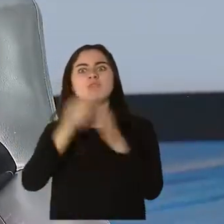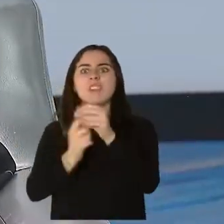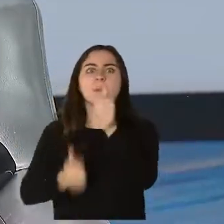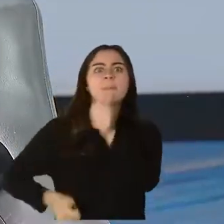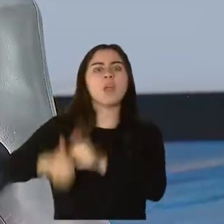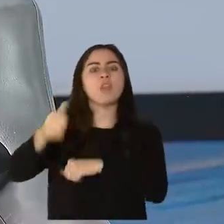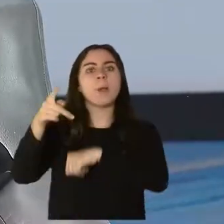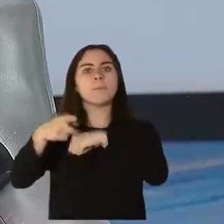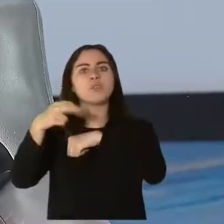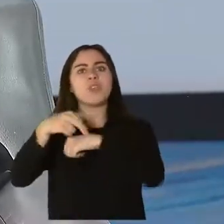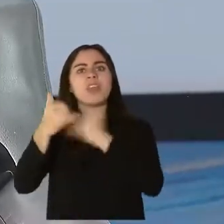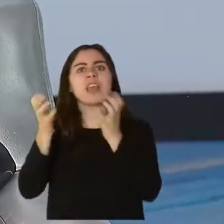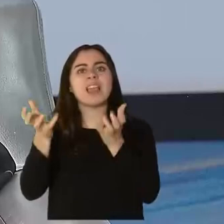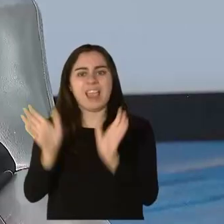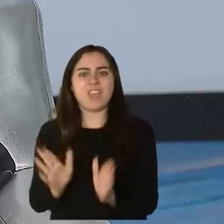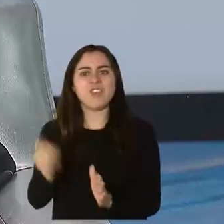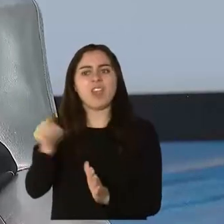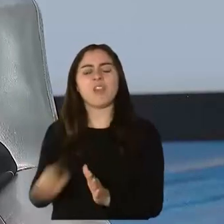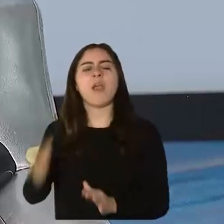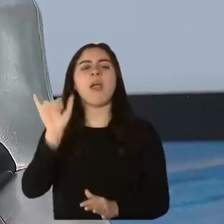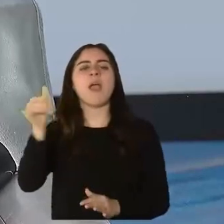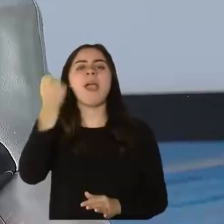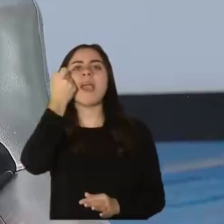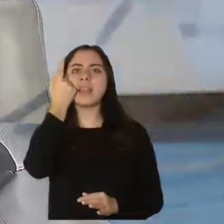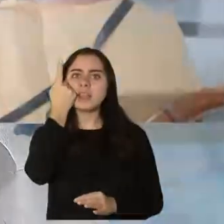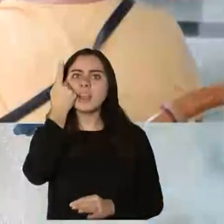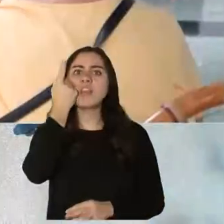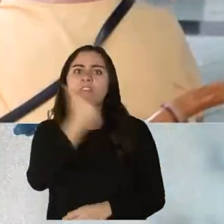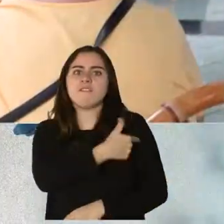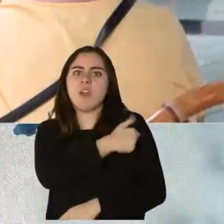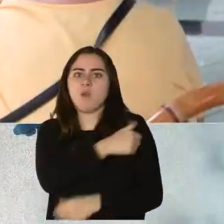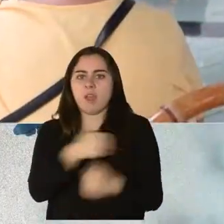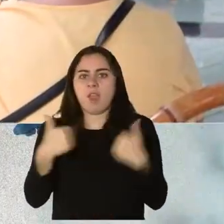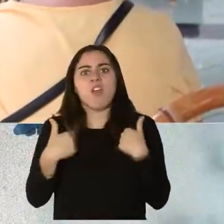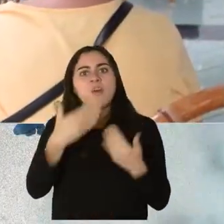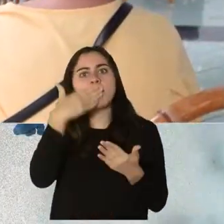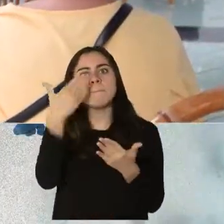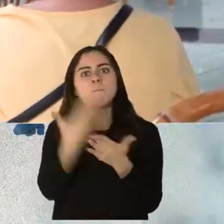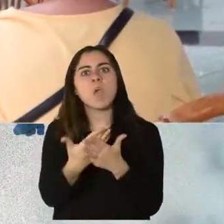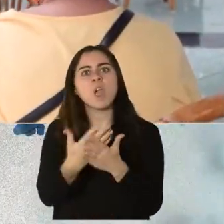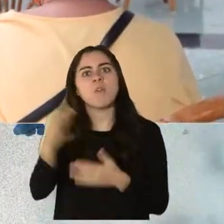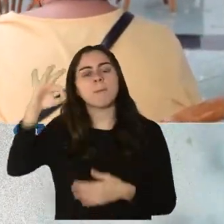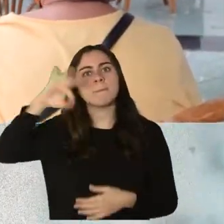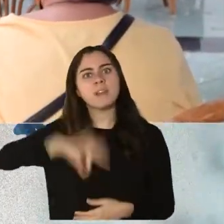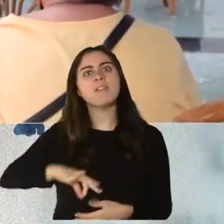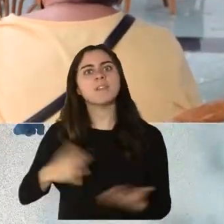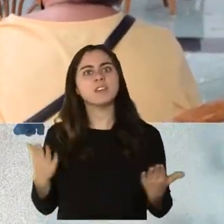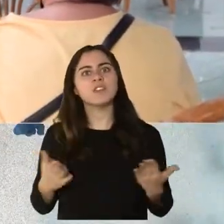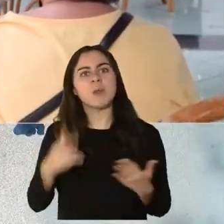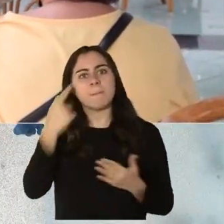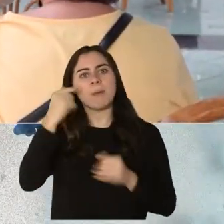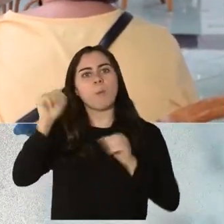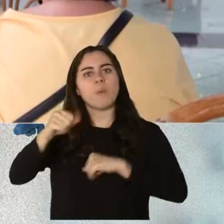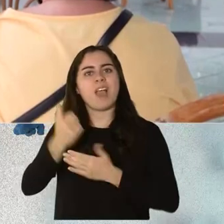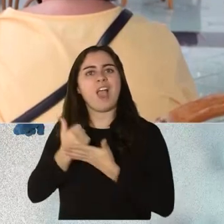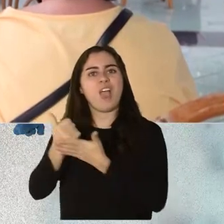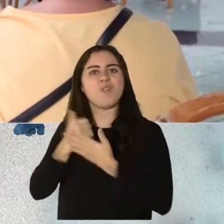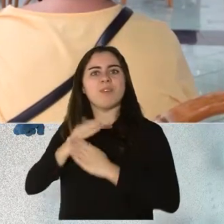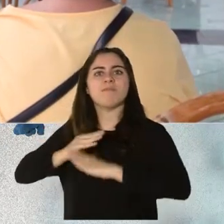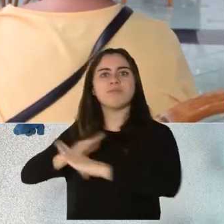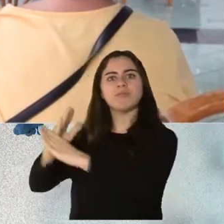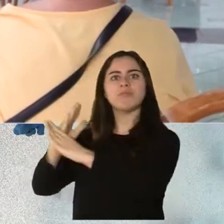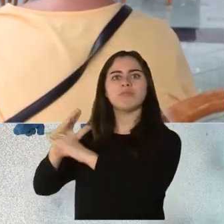sí ha entendido los beneficios que puede traer el utilizar la vacunación como herramienta de prevención ante una